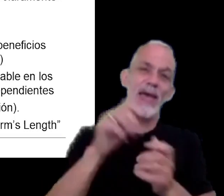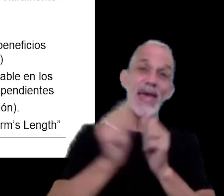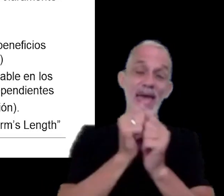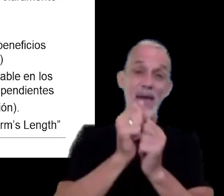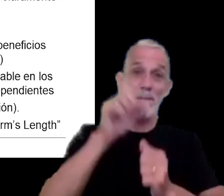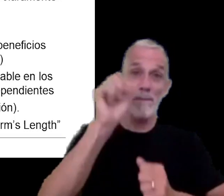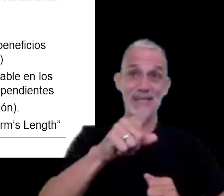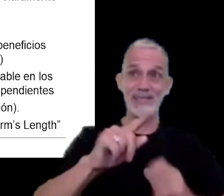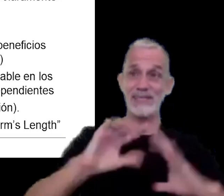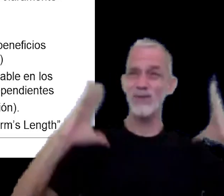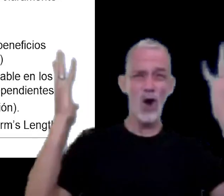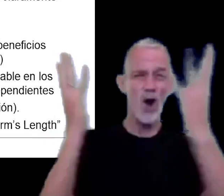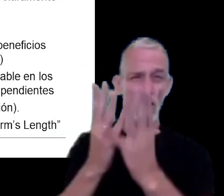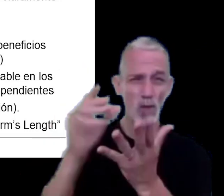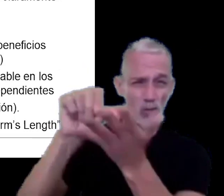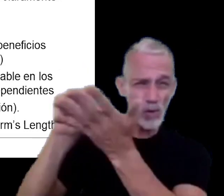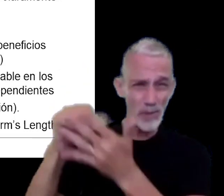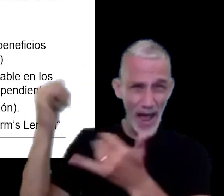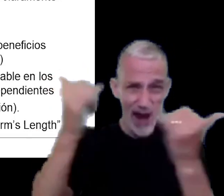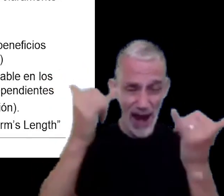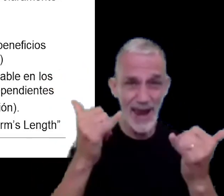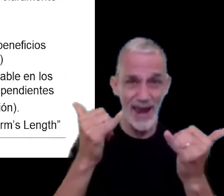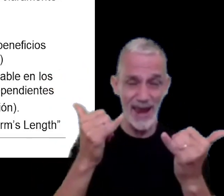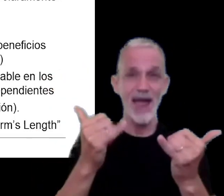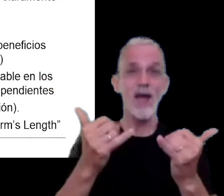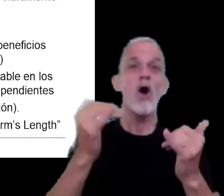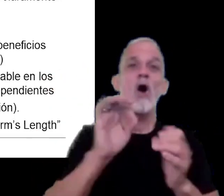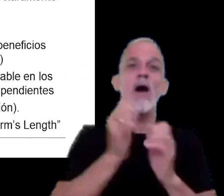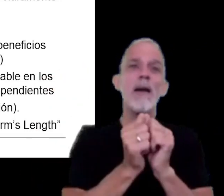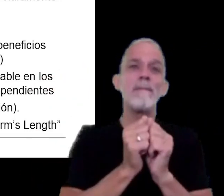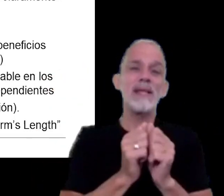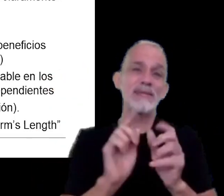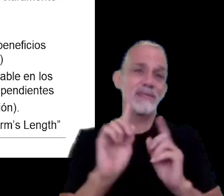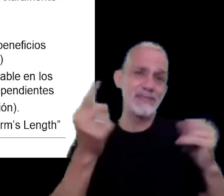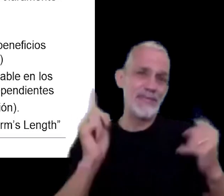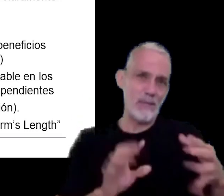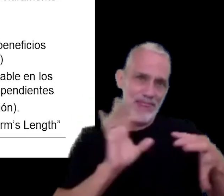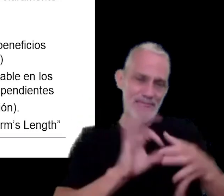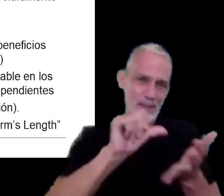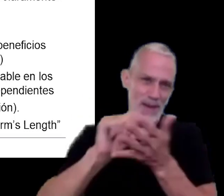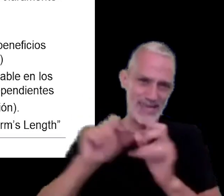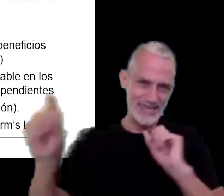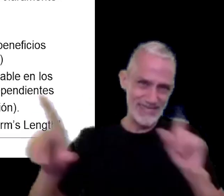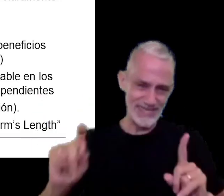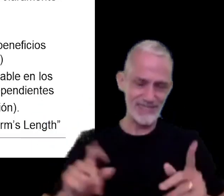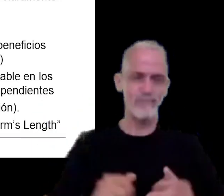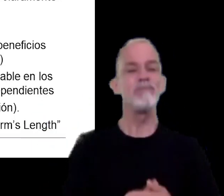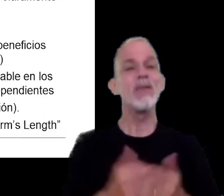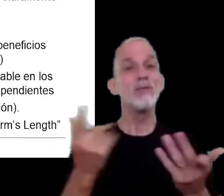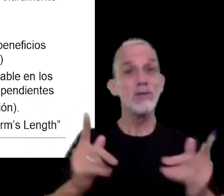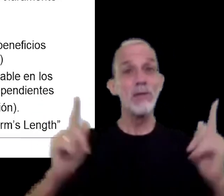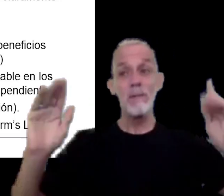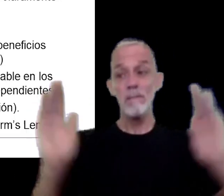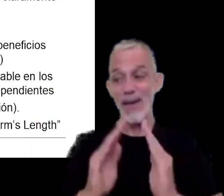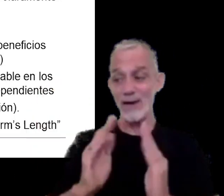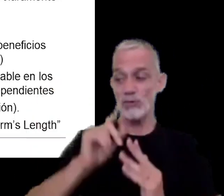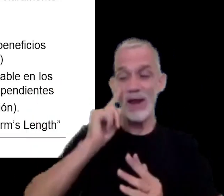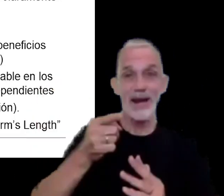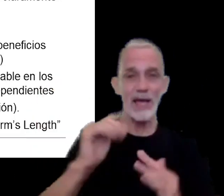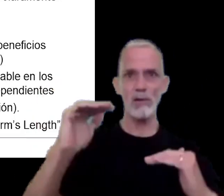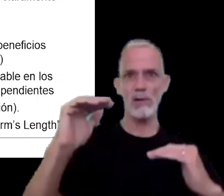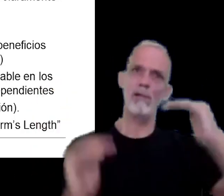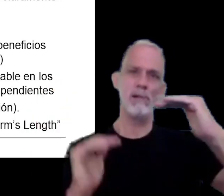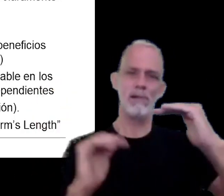multinacionales como empresas independientes y de esta manera reducir los riesgos de desequilibrio